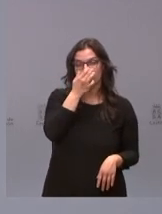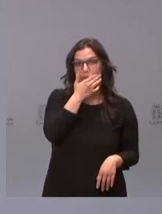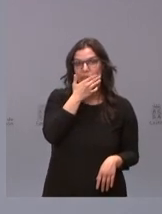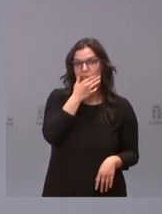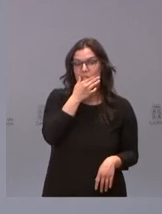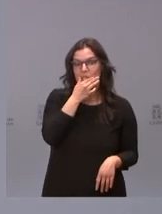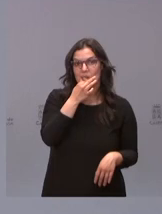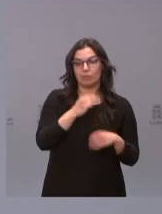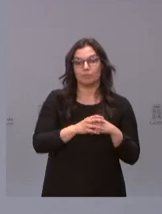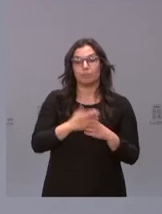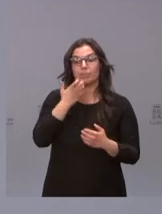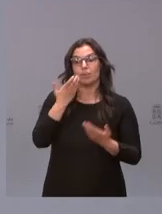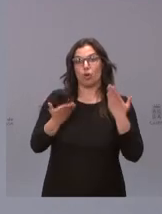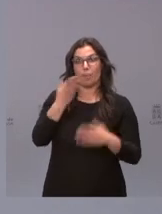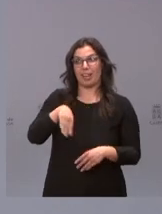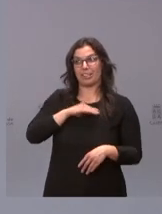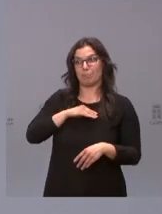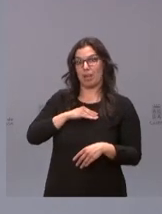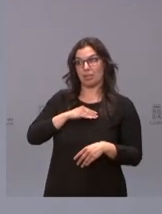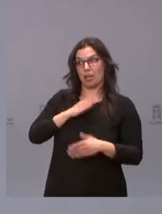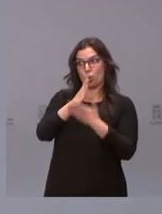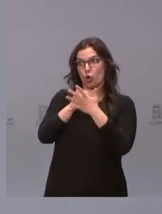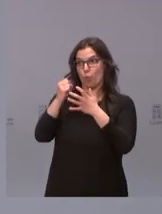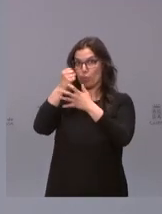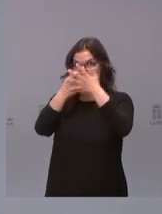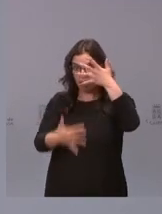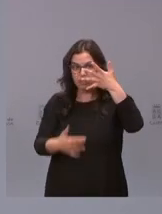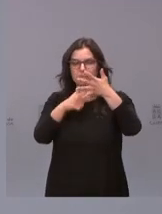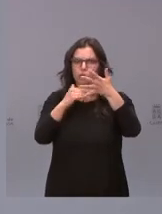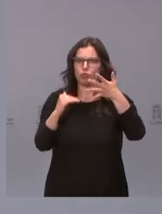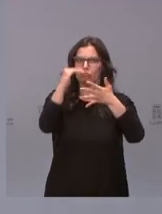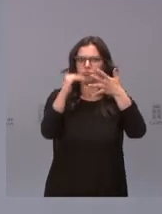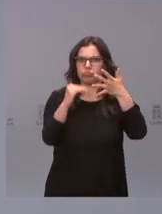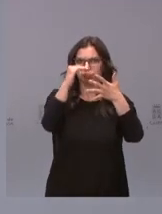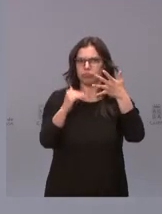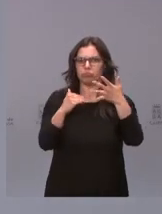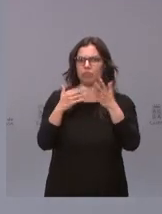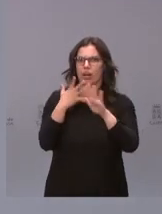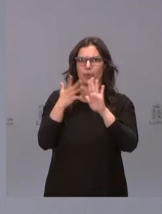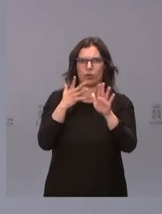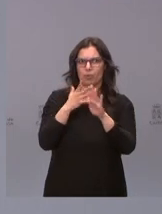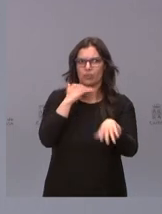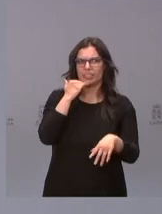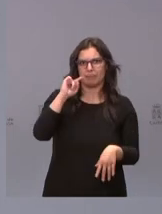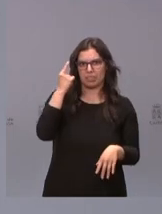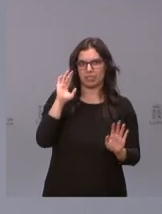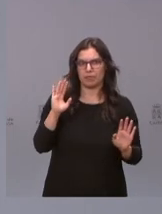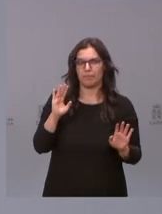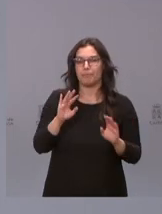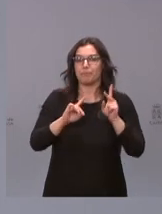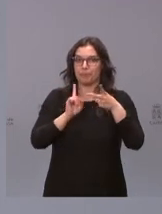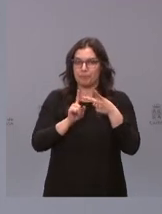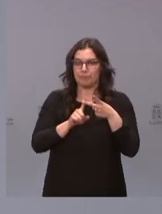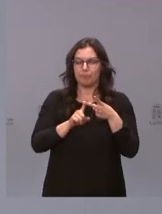lideramos el proceso de vacunación estamos entre las comunidades autónomas que lo hacemos con mayor rapidez en segundo